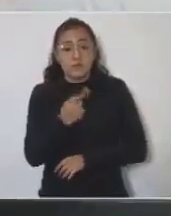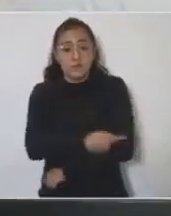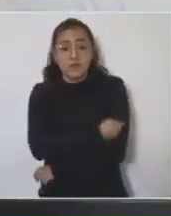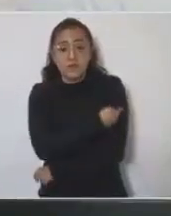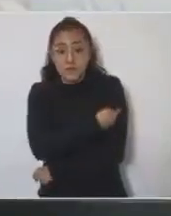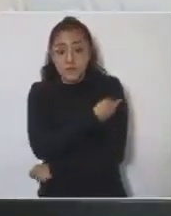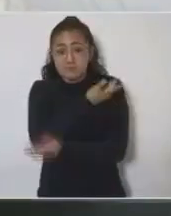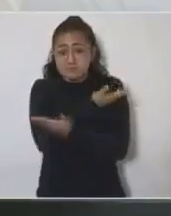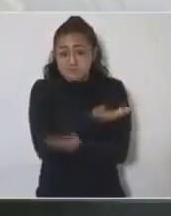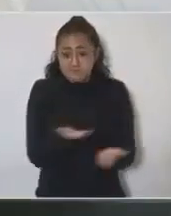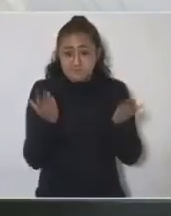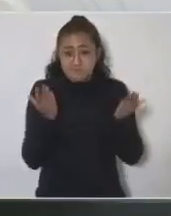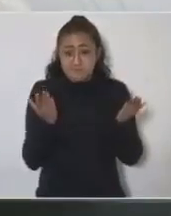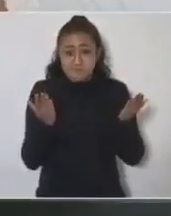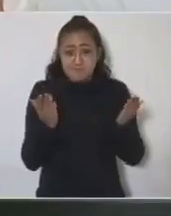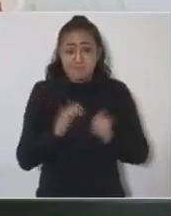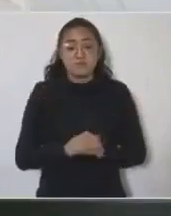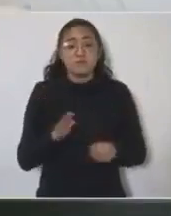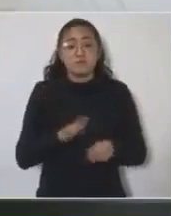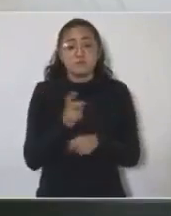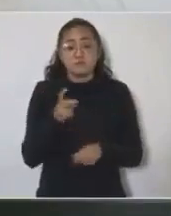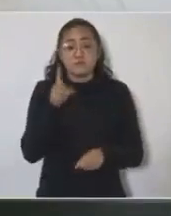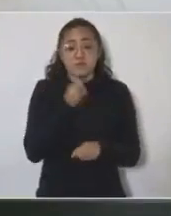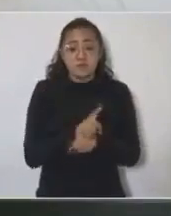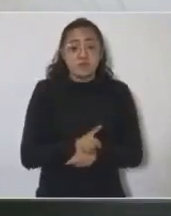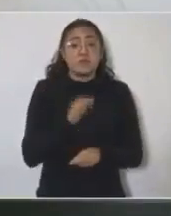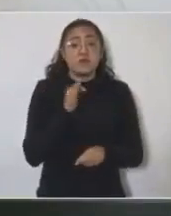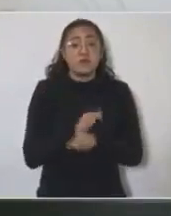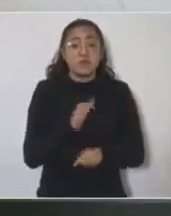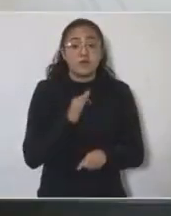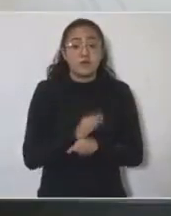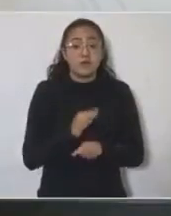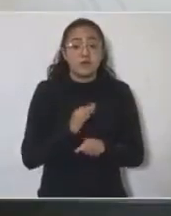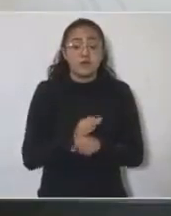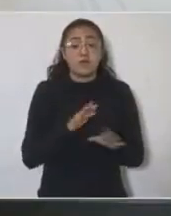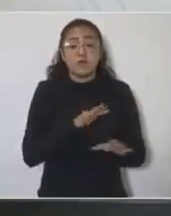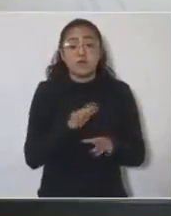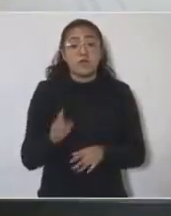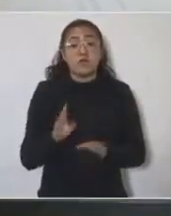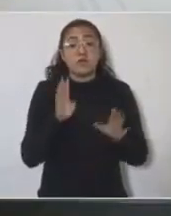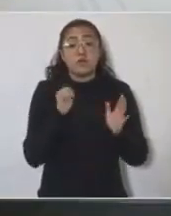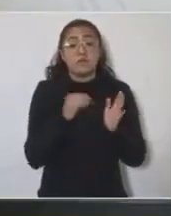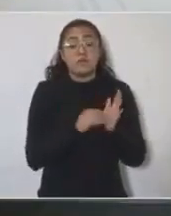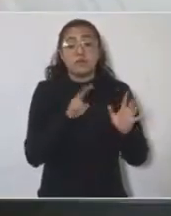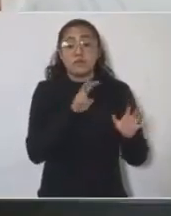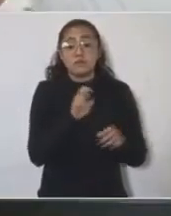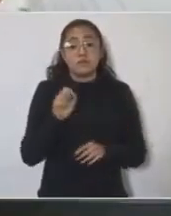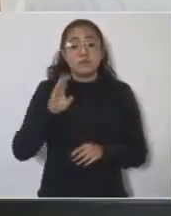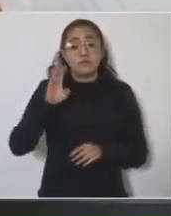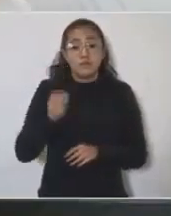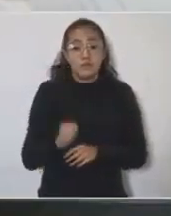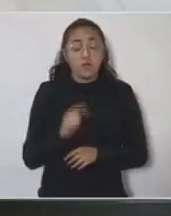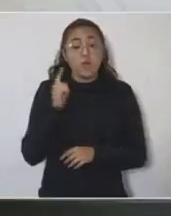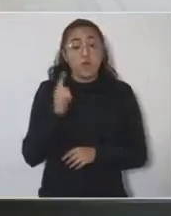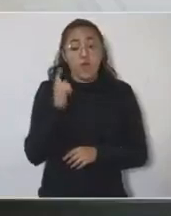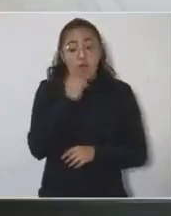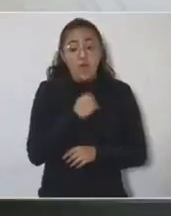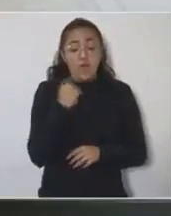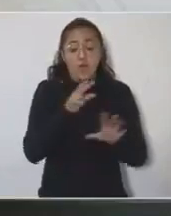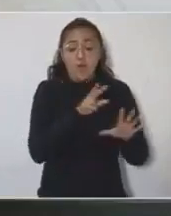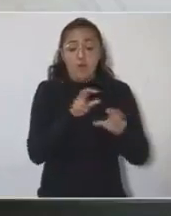vacunas, por lo que por día hemos aplicado 19.229, por hora